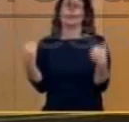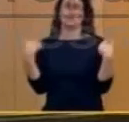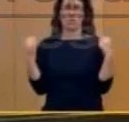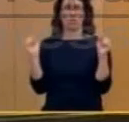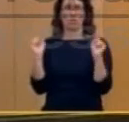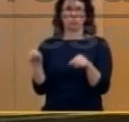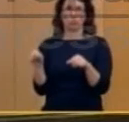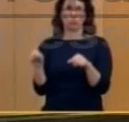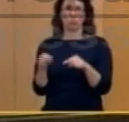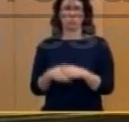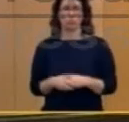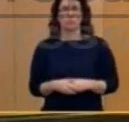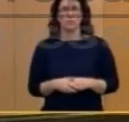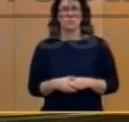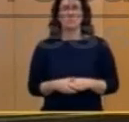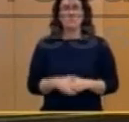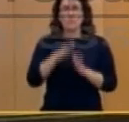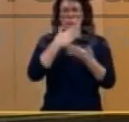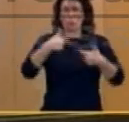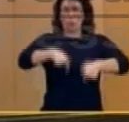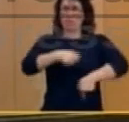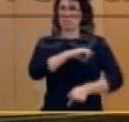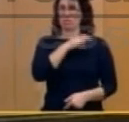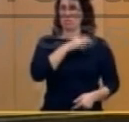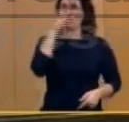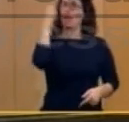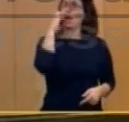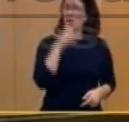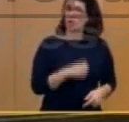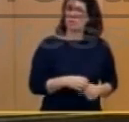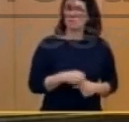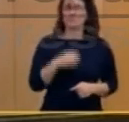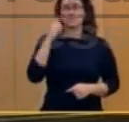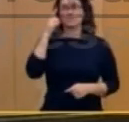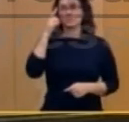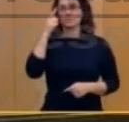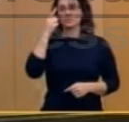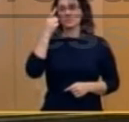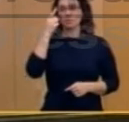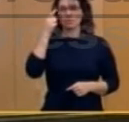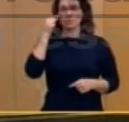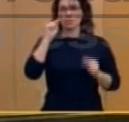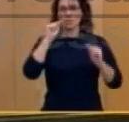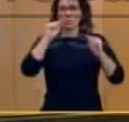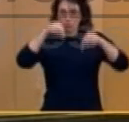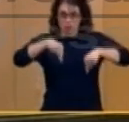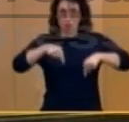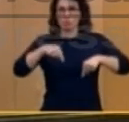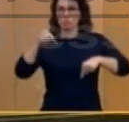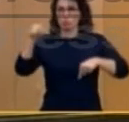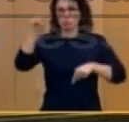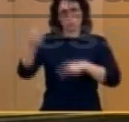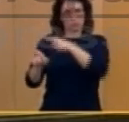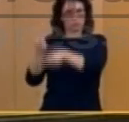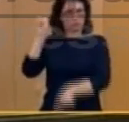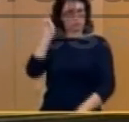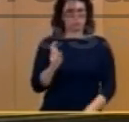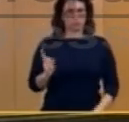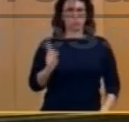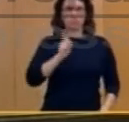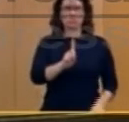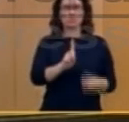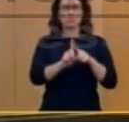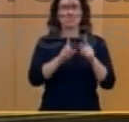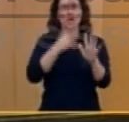Hoy, señor Rajoy, hoy, señor Rajoy viene a esta Cámara a decirnos